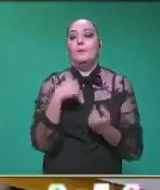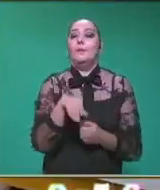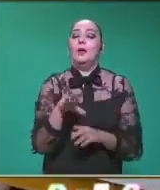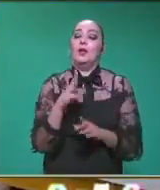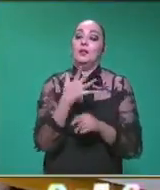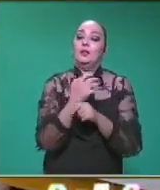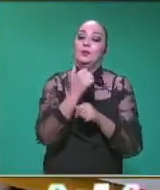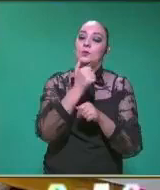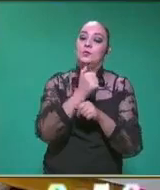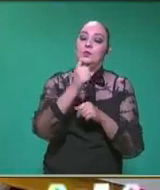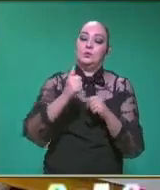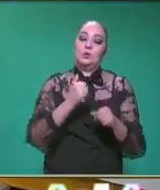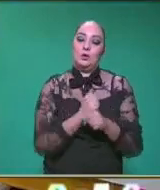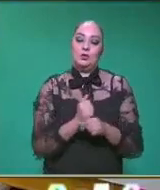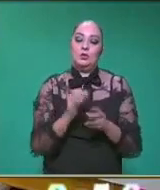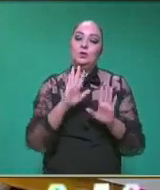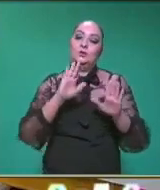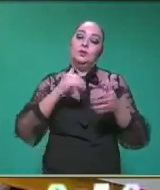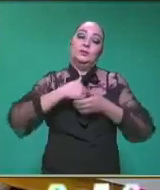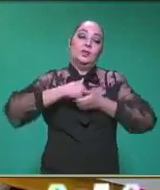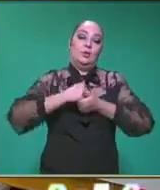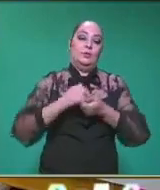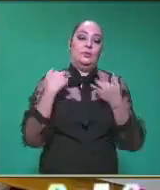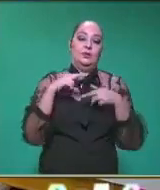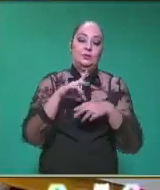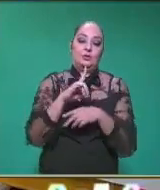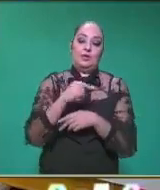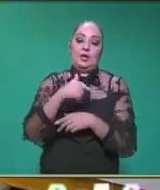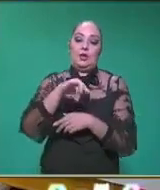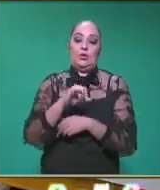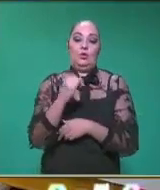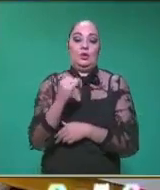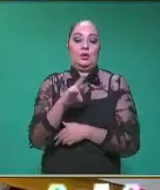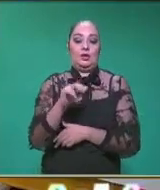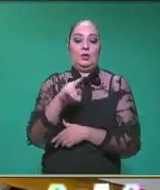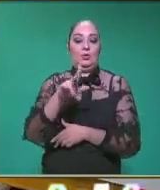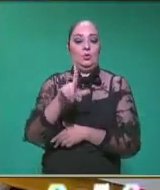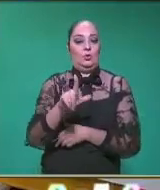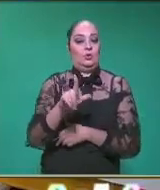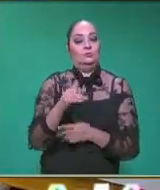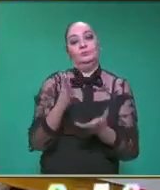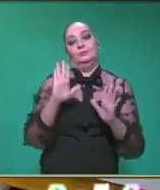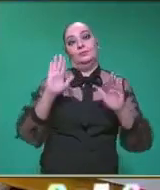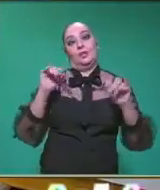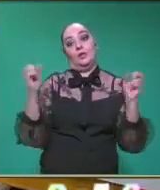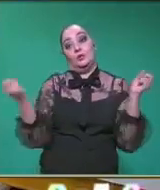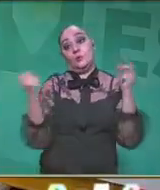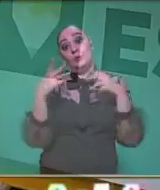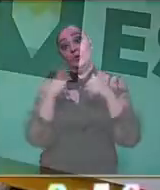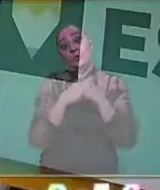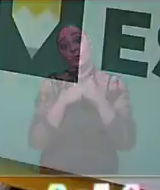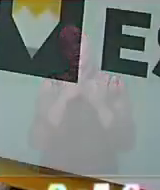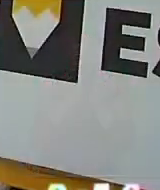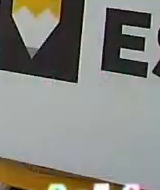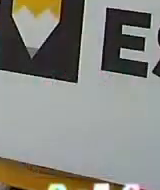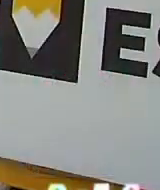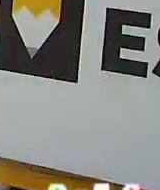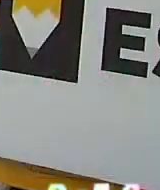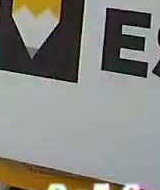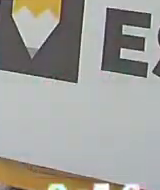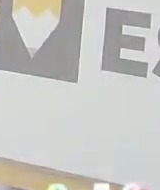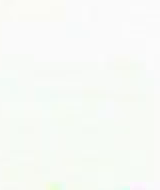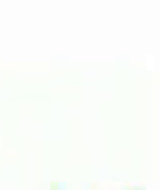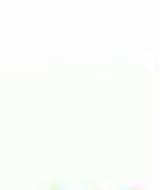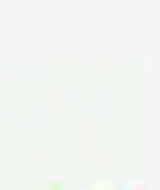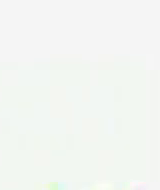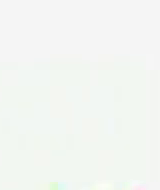El maestro Diego y el maestro Raúl les mandamos un saludo y que pasen un excelente fin de semana. Nos vemos en la siguiente semana. Hasta la próxima. Hasta luego.